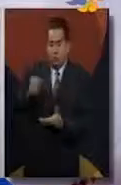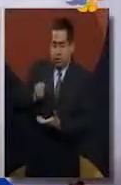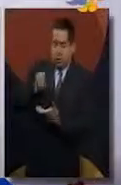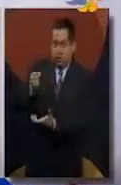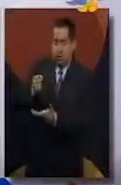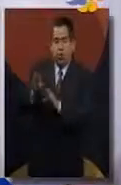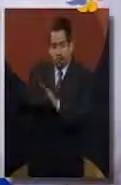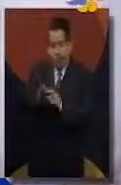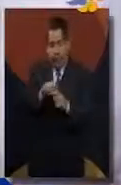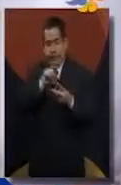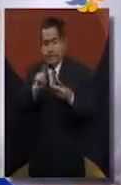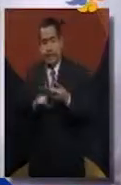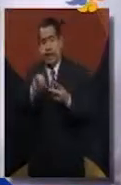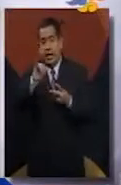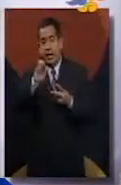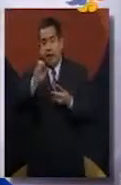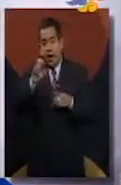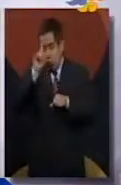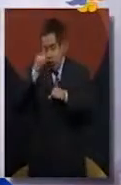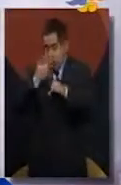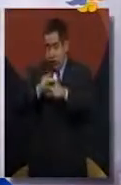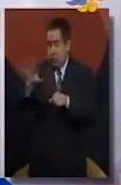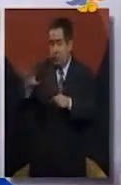de selección del consejero del Instituto Federal Electoral.